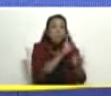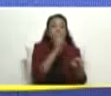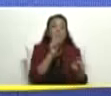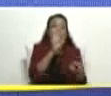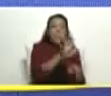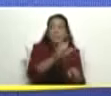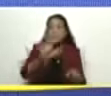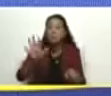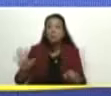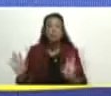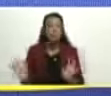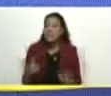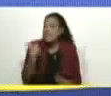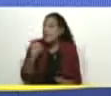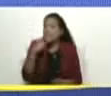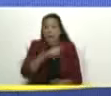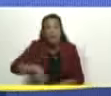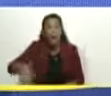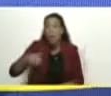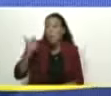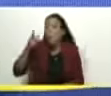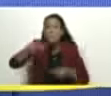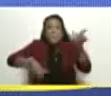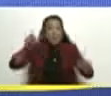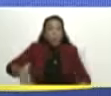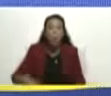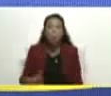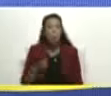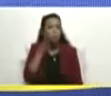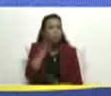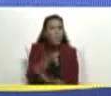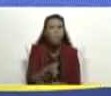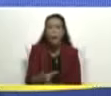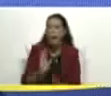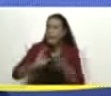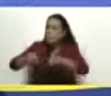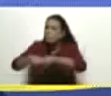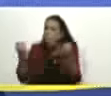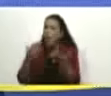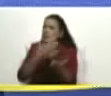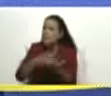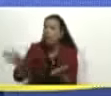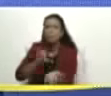se llame, vayamos como pueblo por ello, a que eso se acabe.